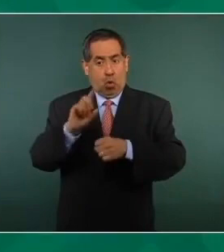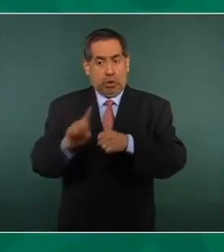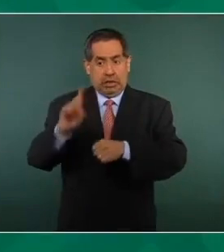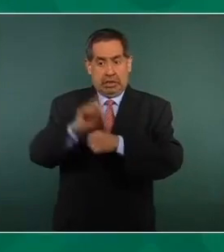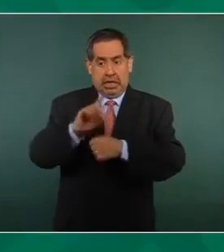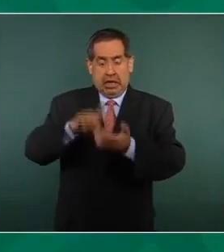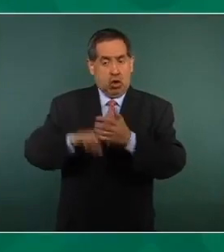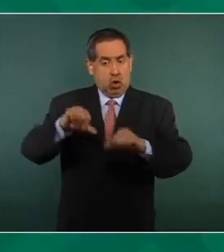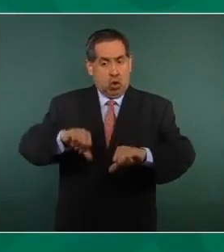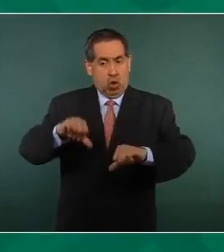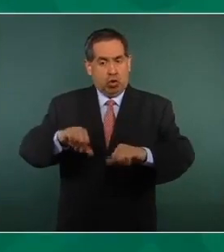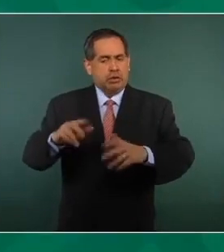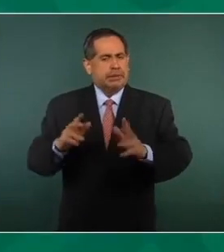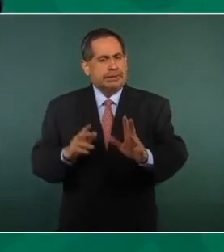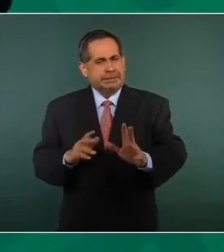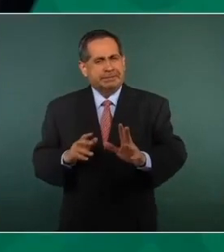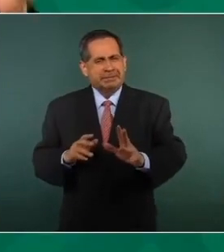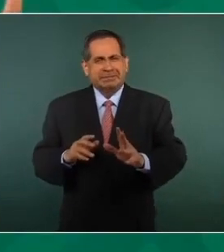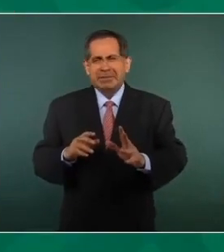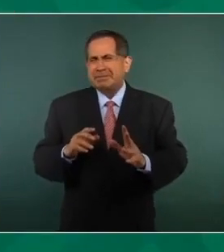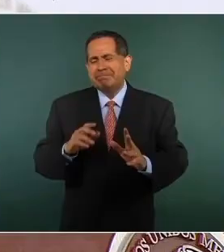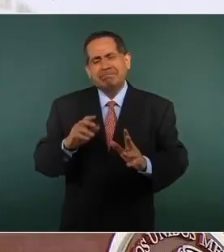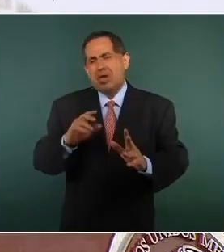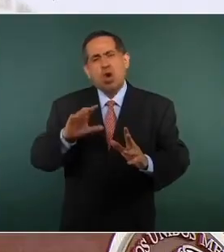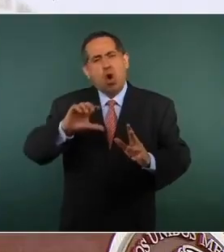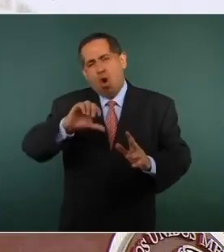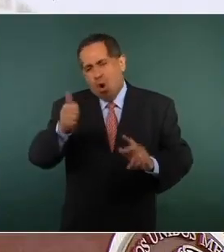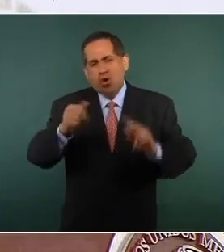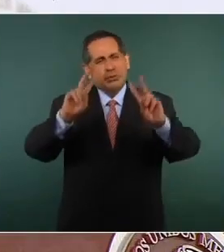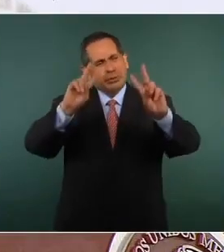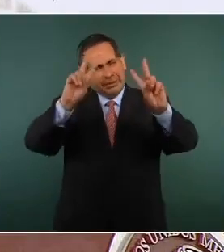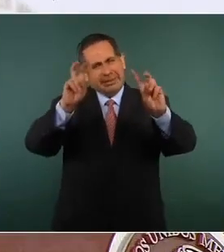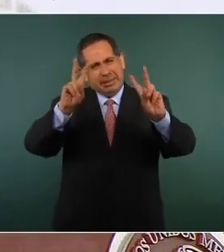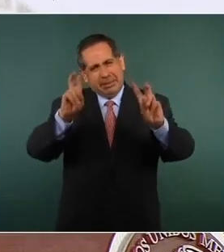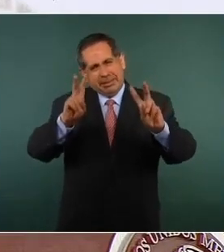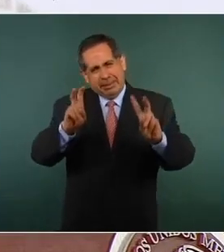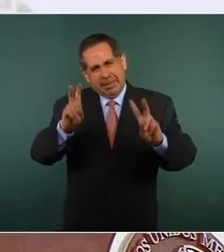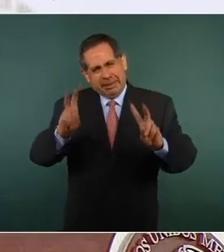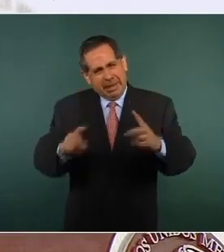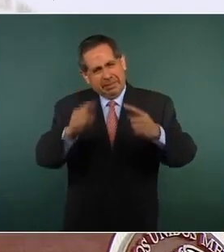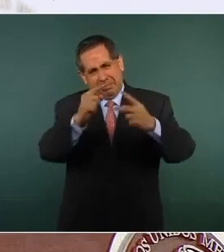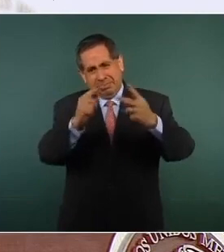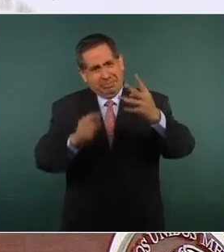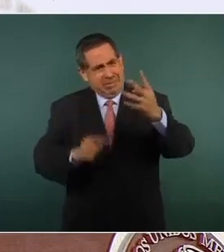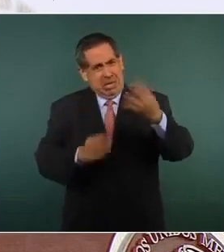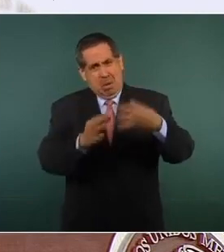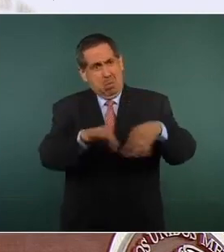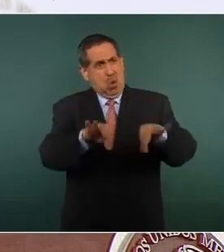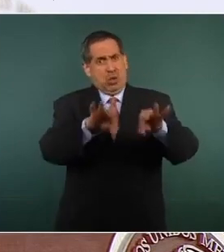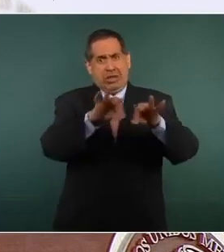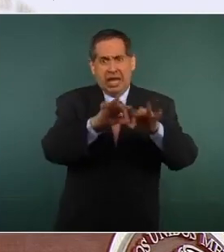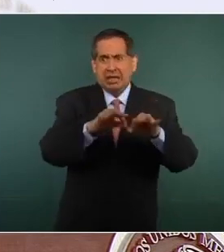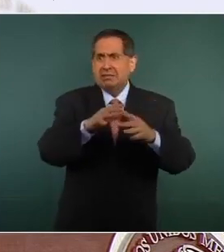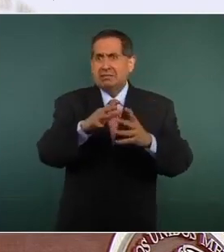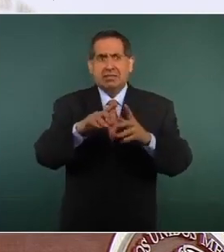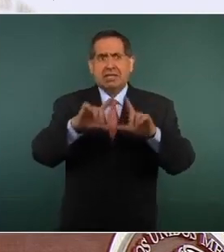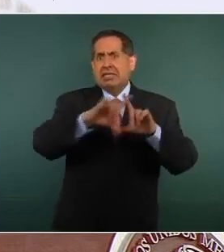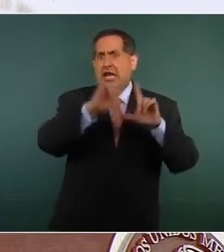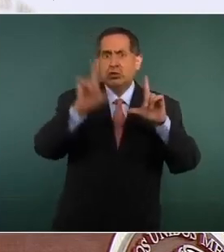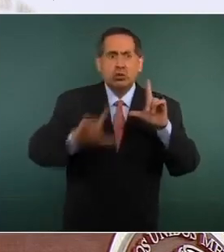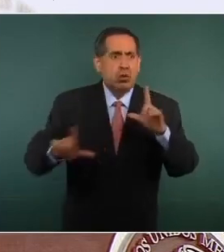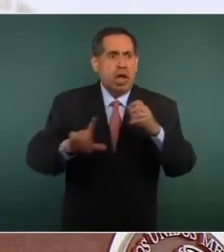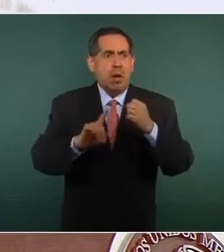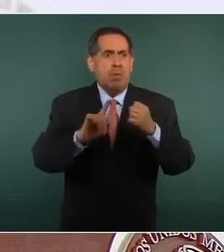hay tantos otros asuntos, grandes y graves problemas nacionales,